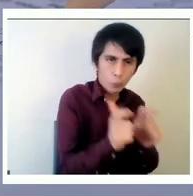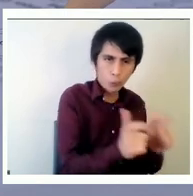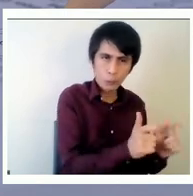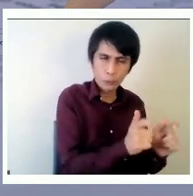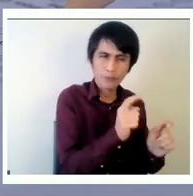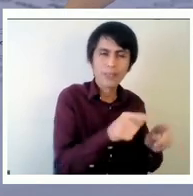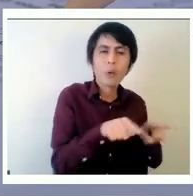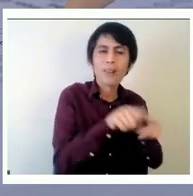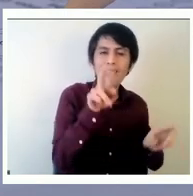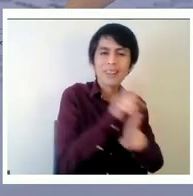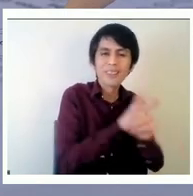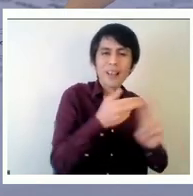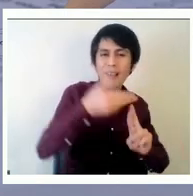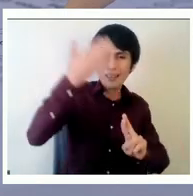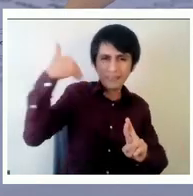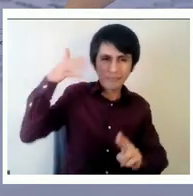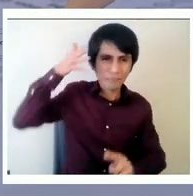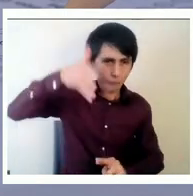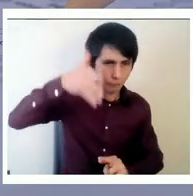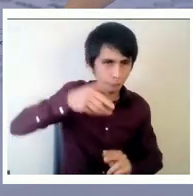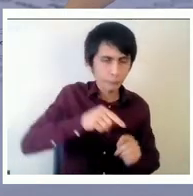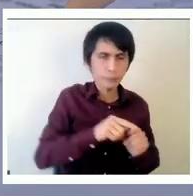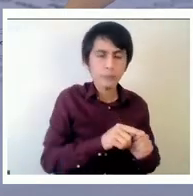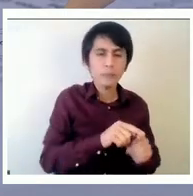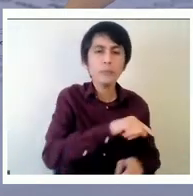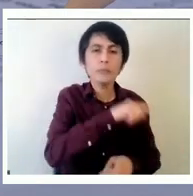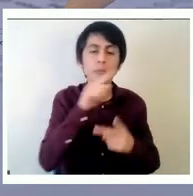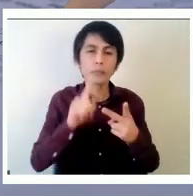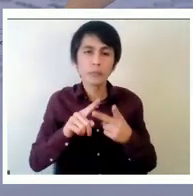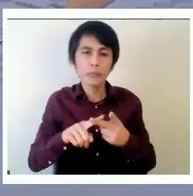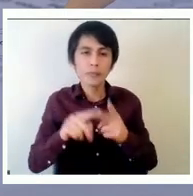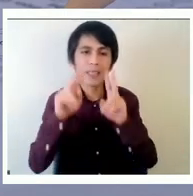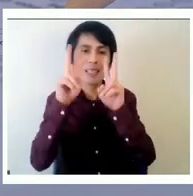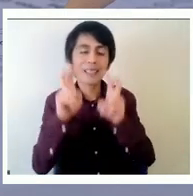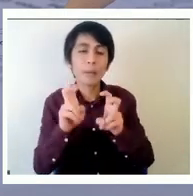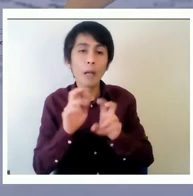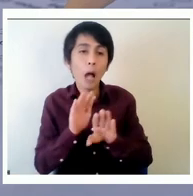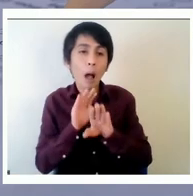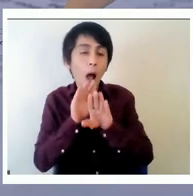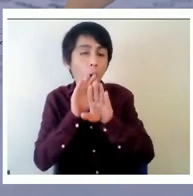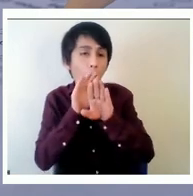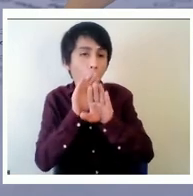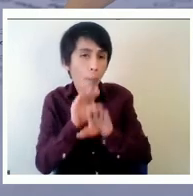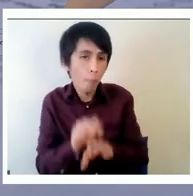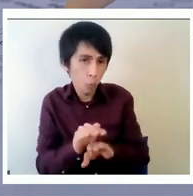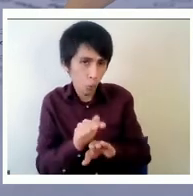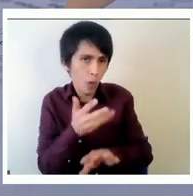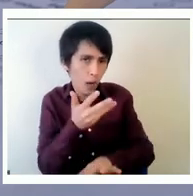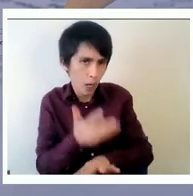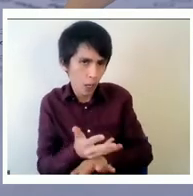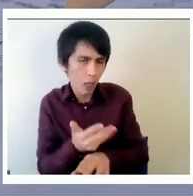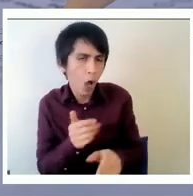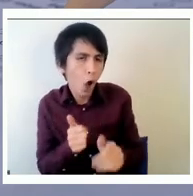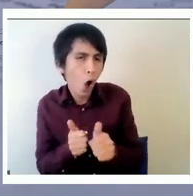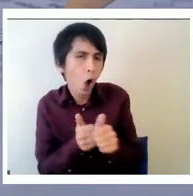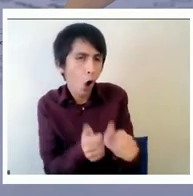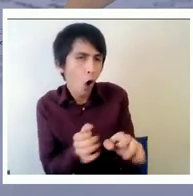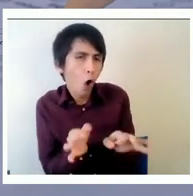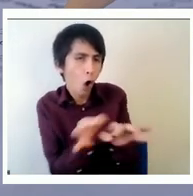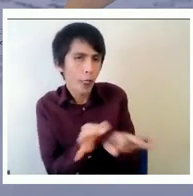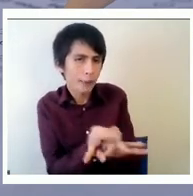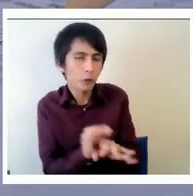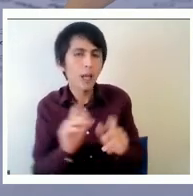anteriores y del apoyo tenemos la orientación en el caso de la agencia también la